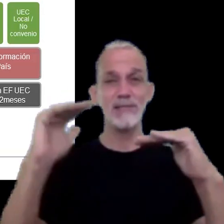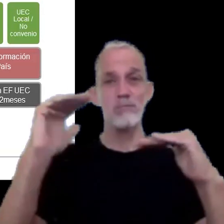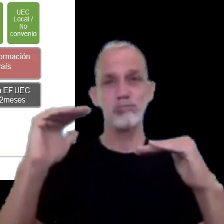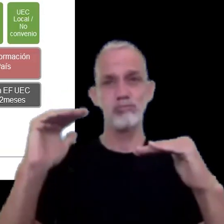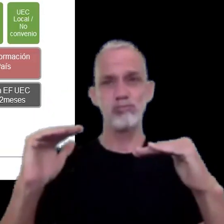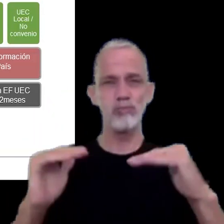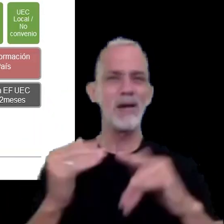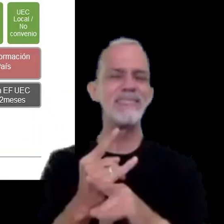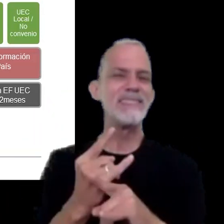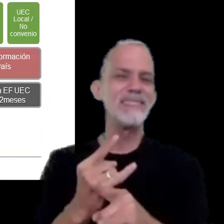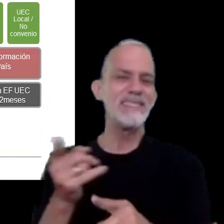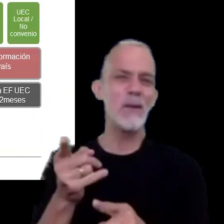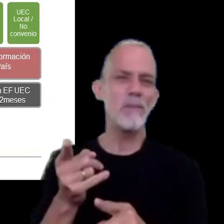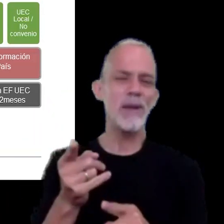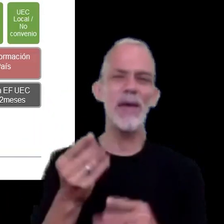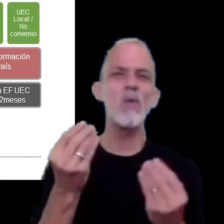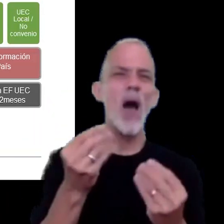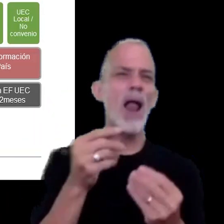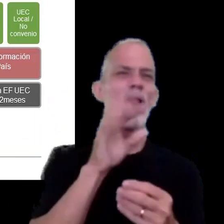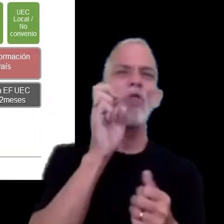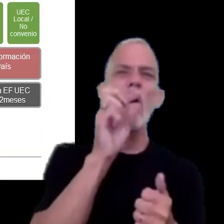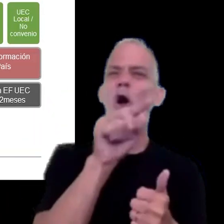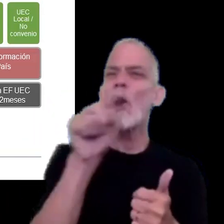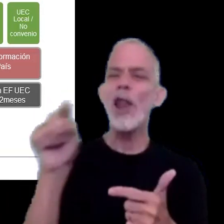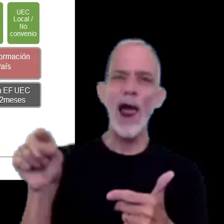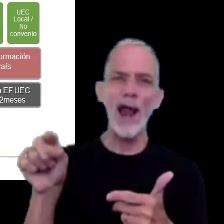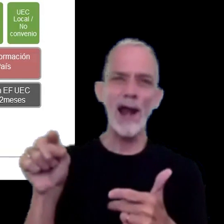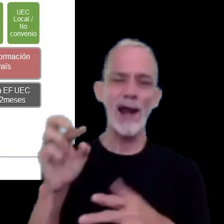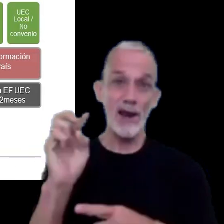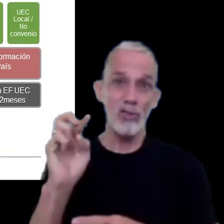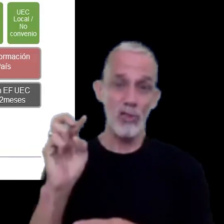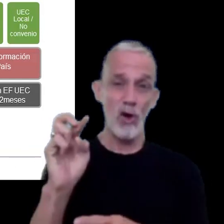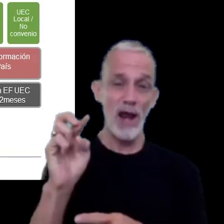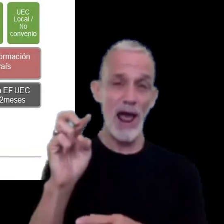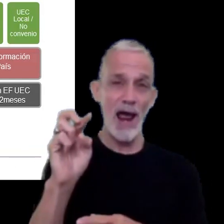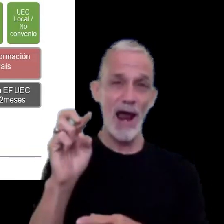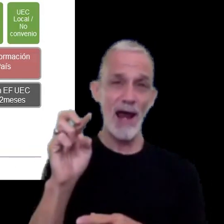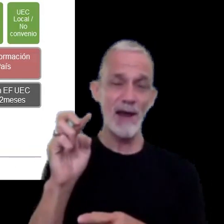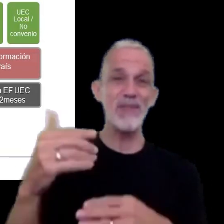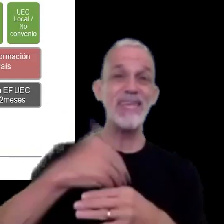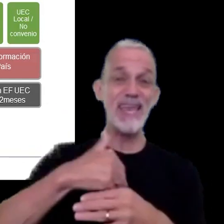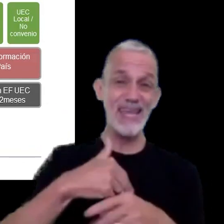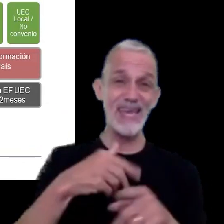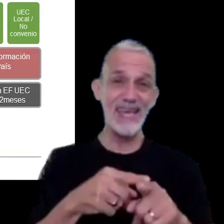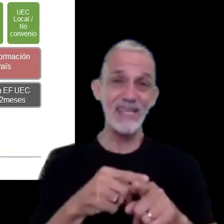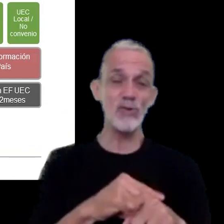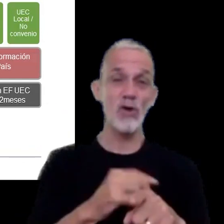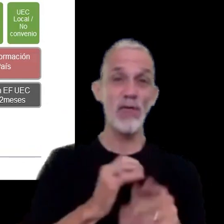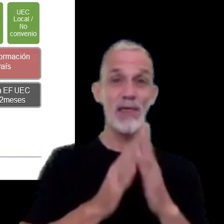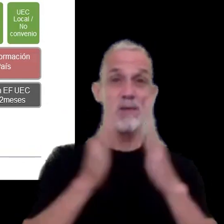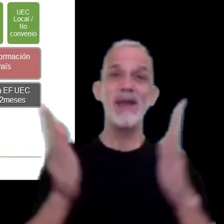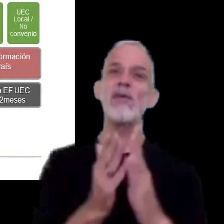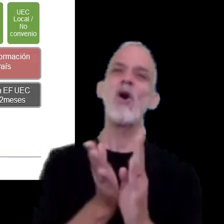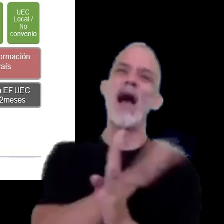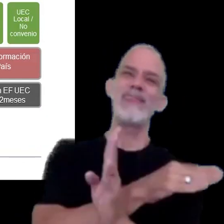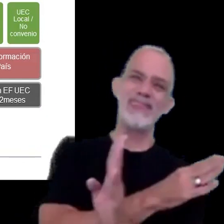siempre como referencia el ingreso consolidado del periodo fiscal anterior